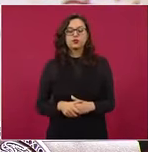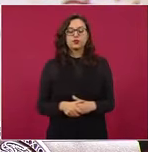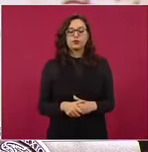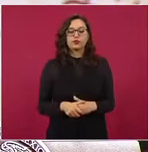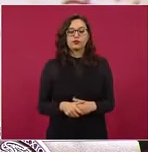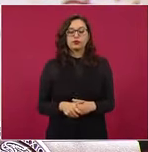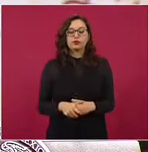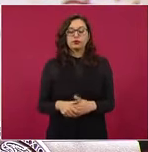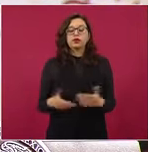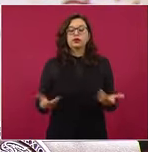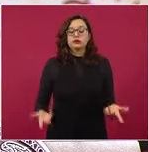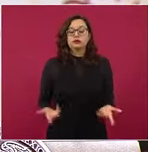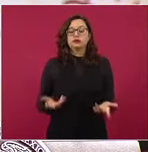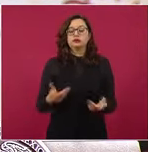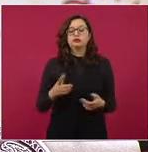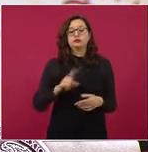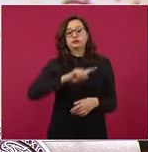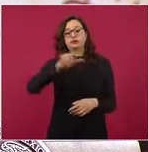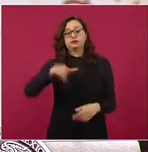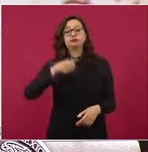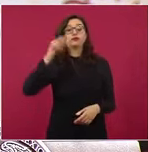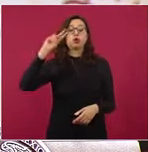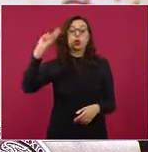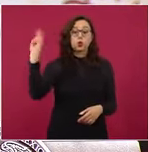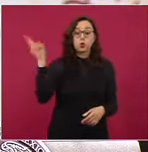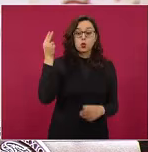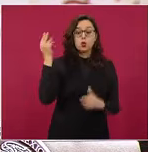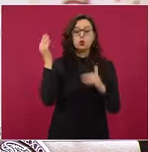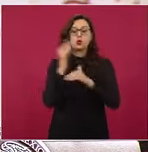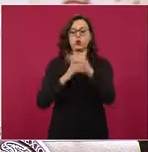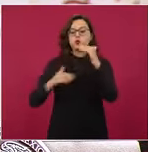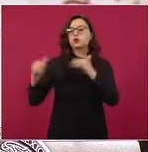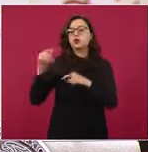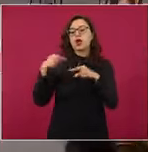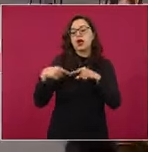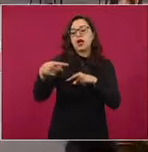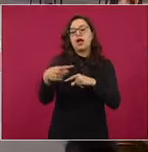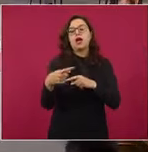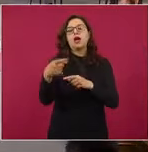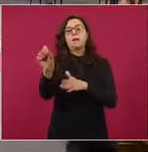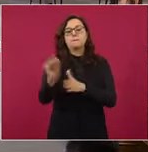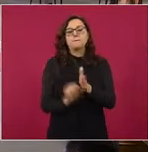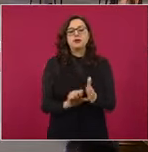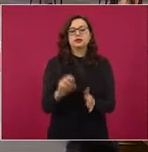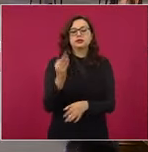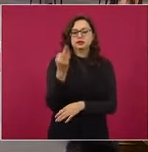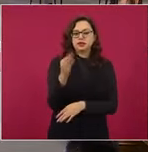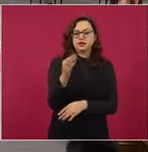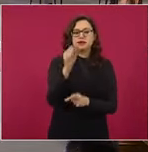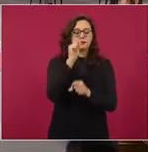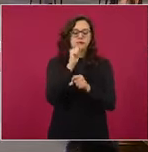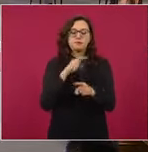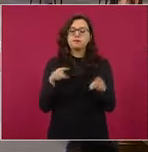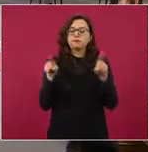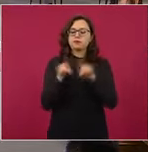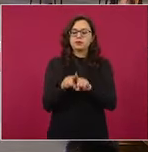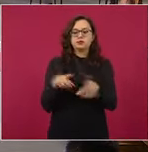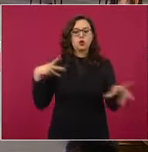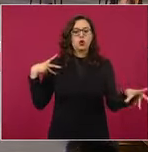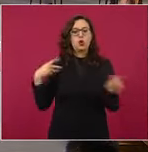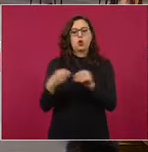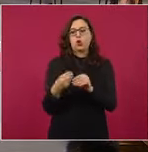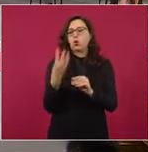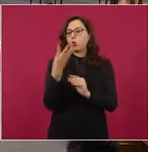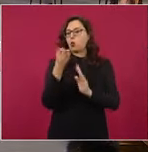mes, perdón, en la beca de educación superior, en este mes de febrero también pagaremos cuatro meses que